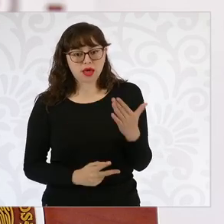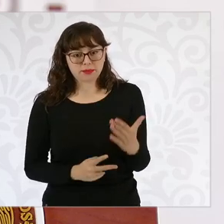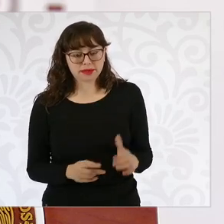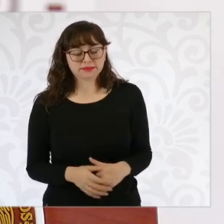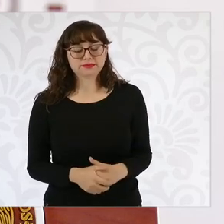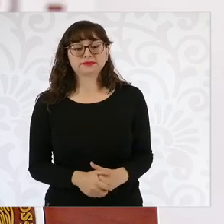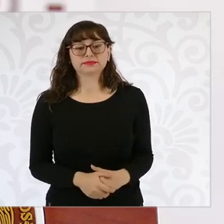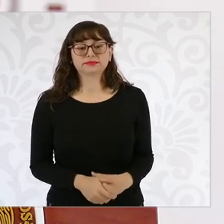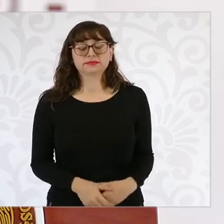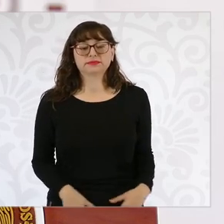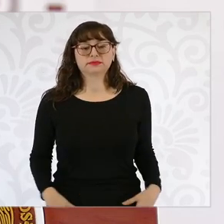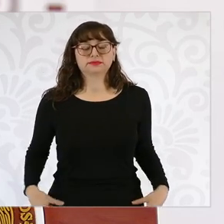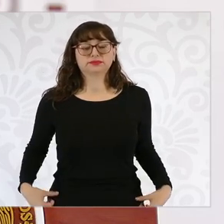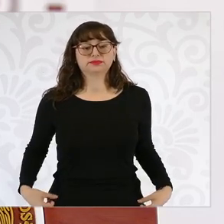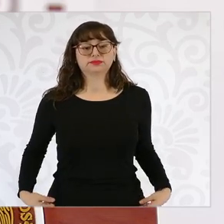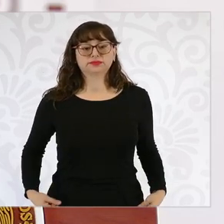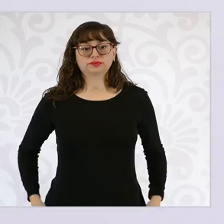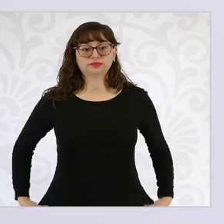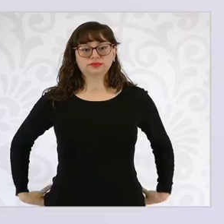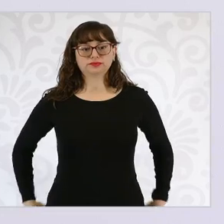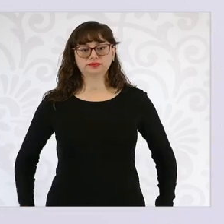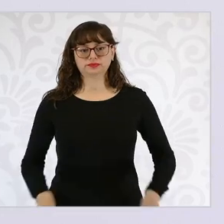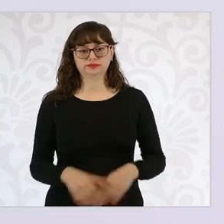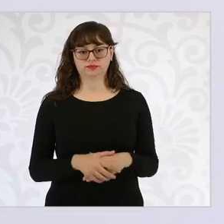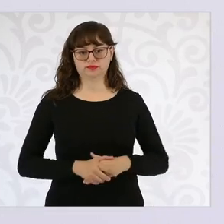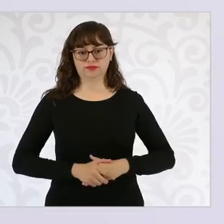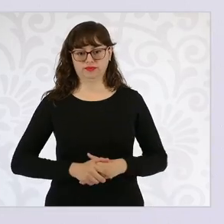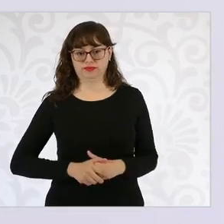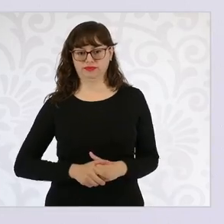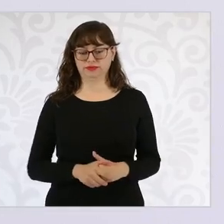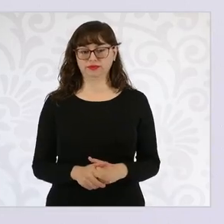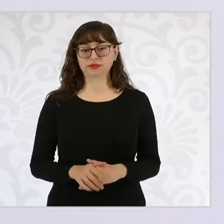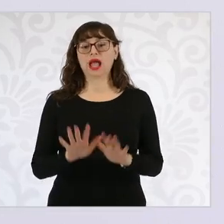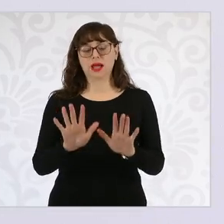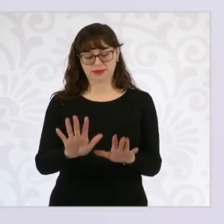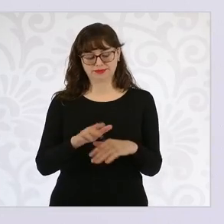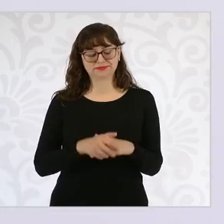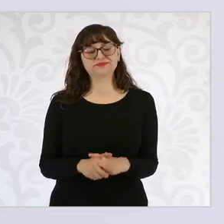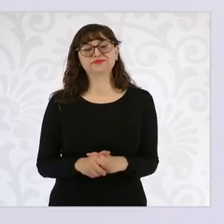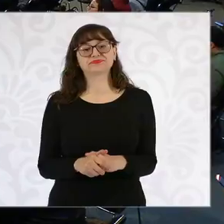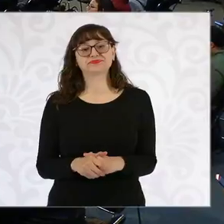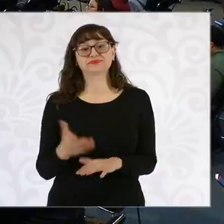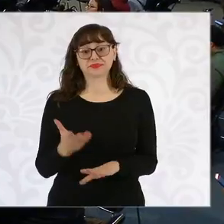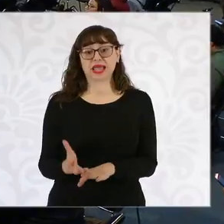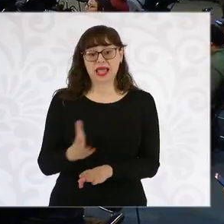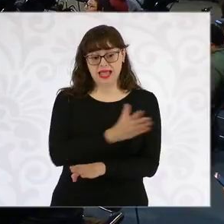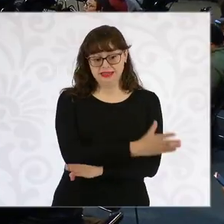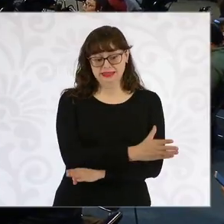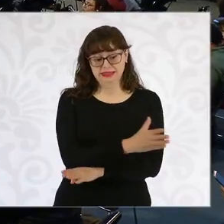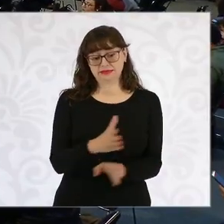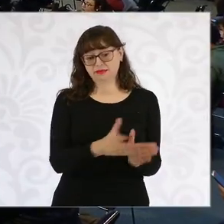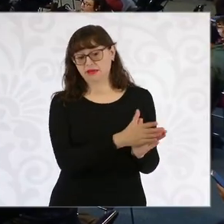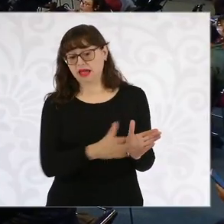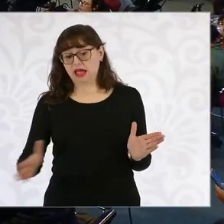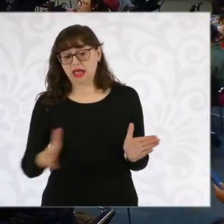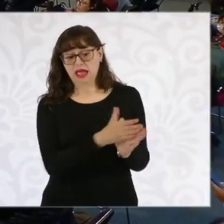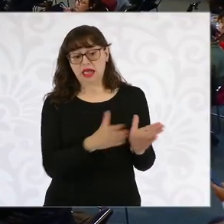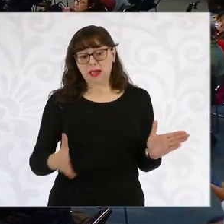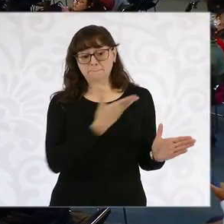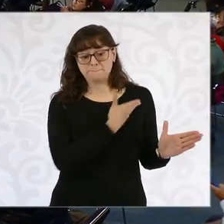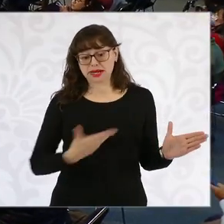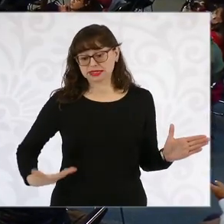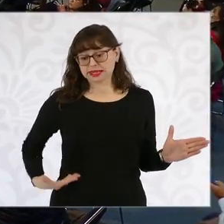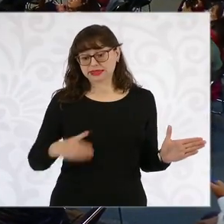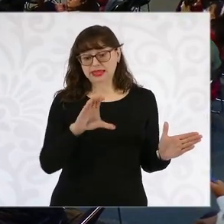Planteamos, las estancias infantiles de Calderón fueron un negocio, ese fue